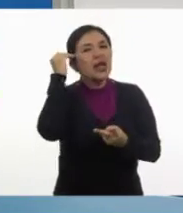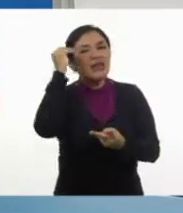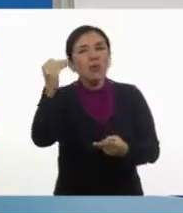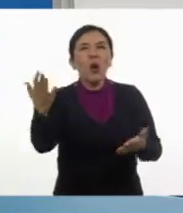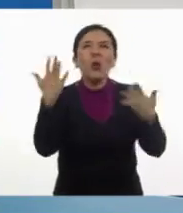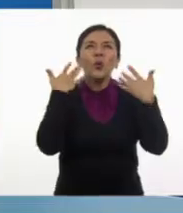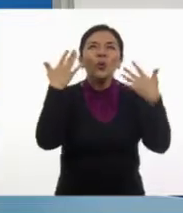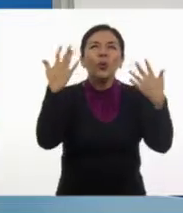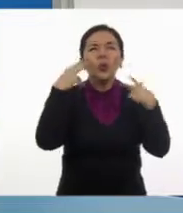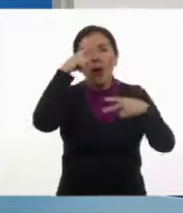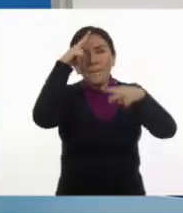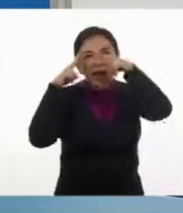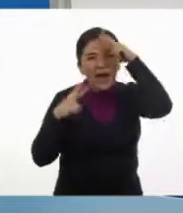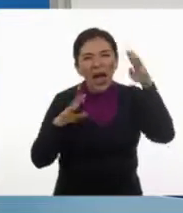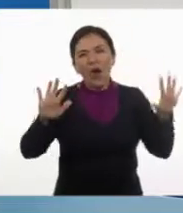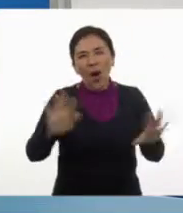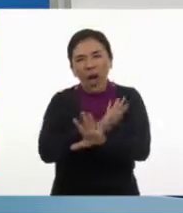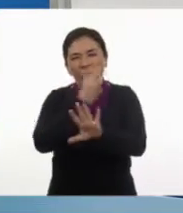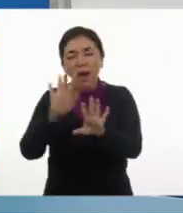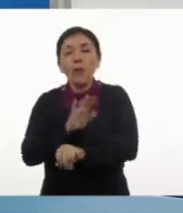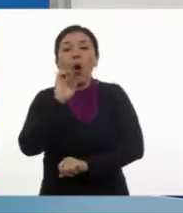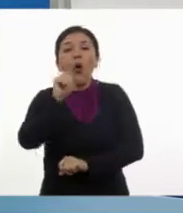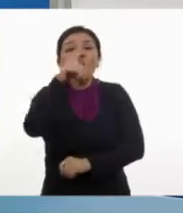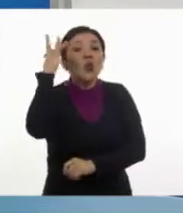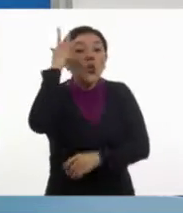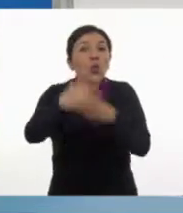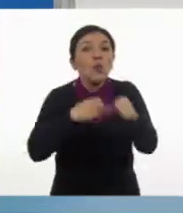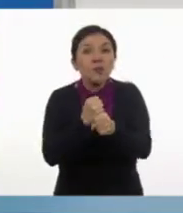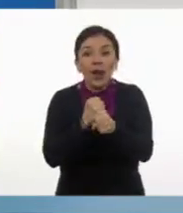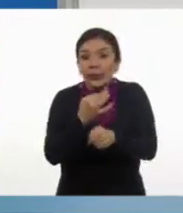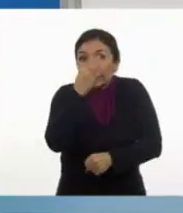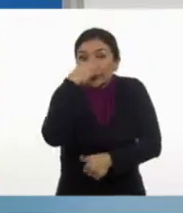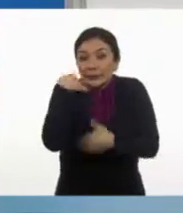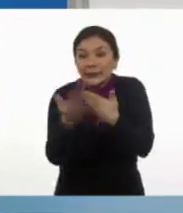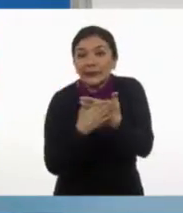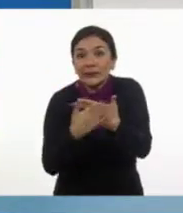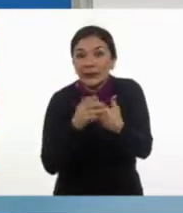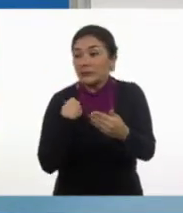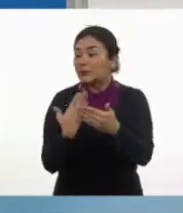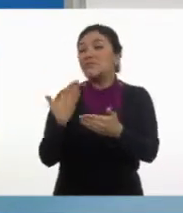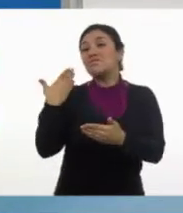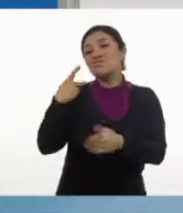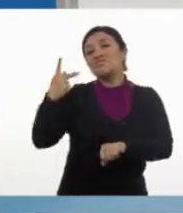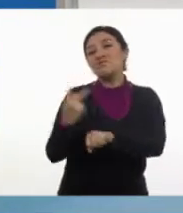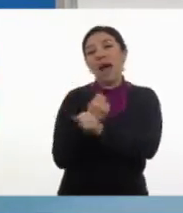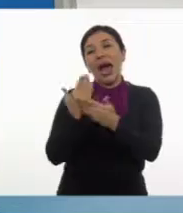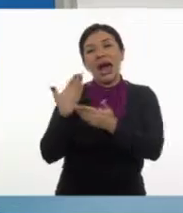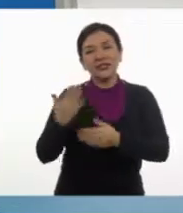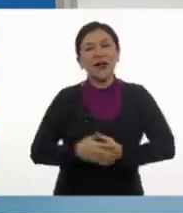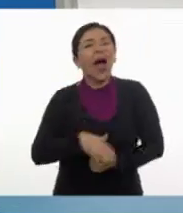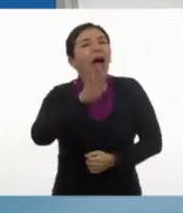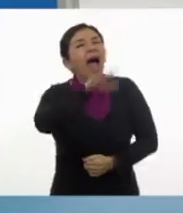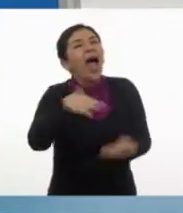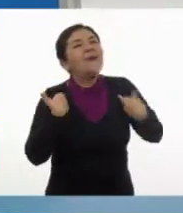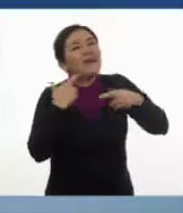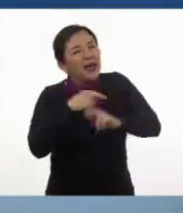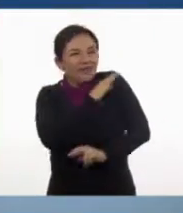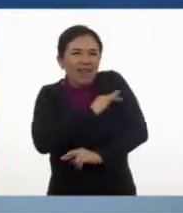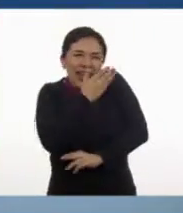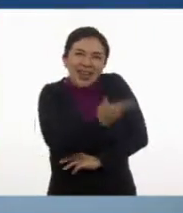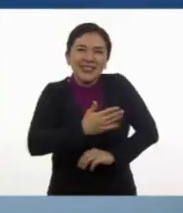del año o nuestro propio cumpleaños que está muy cerquita el mío. De hecho, acaba de pasar. Ay, maestra,